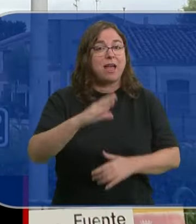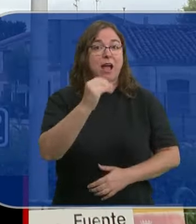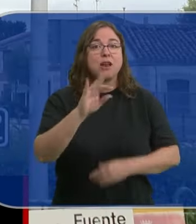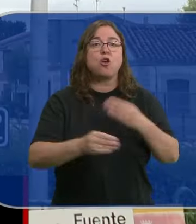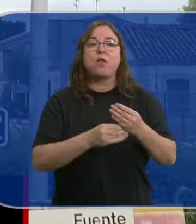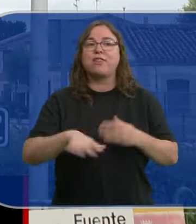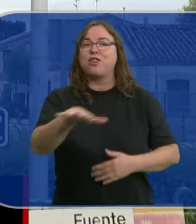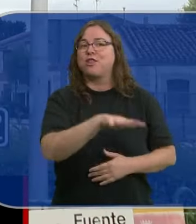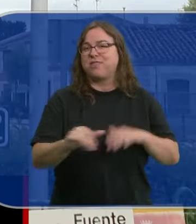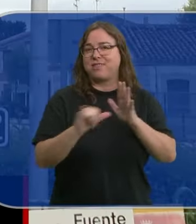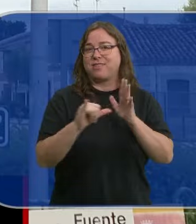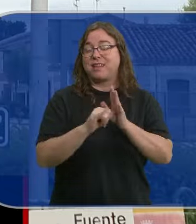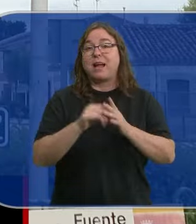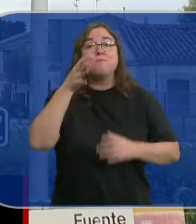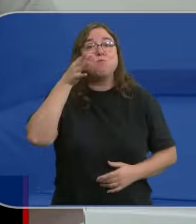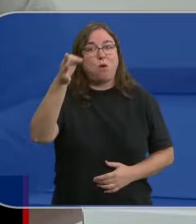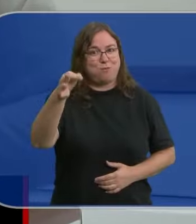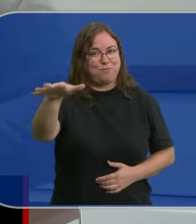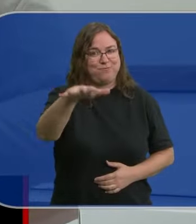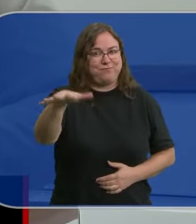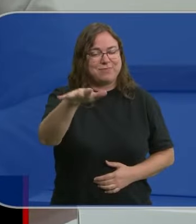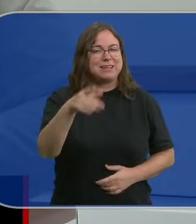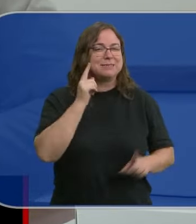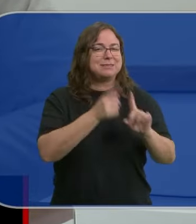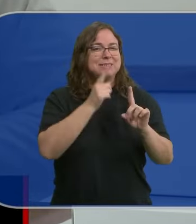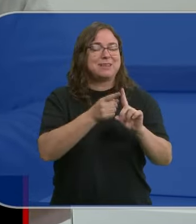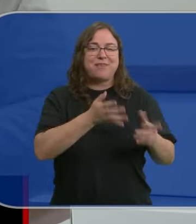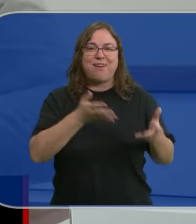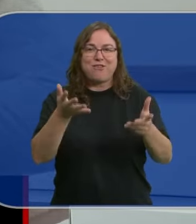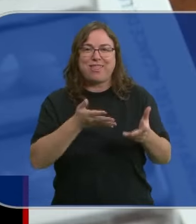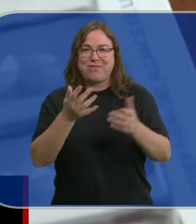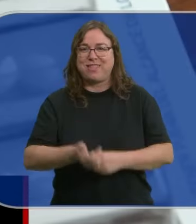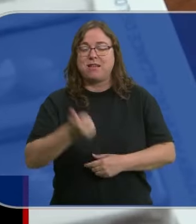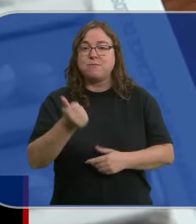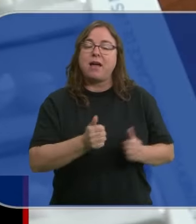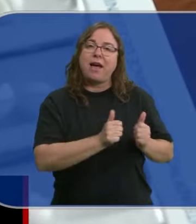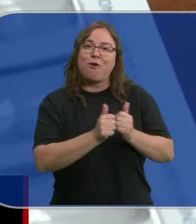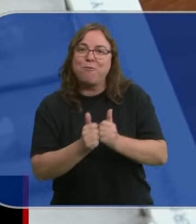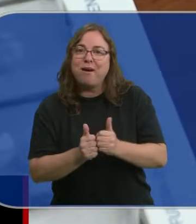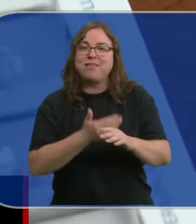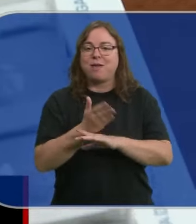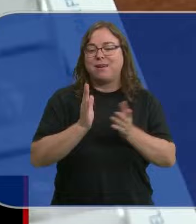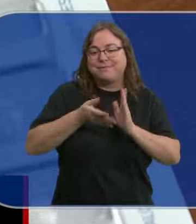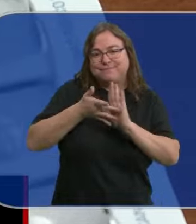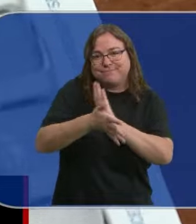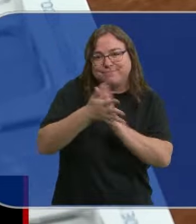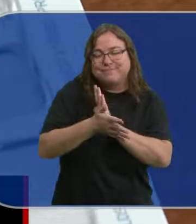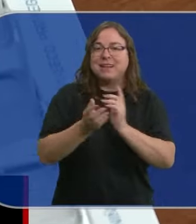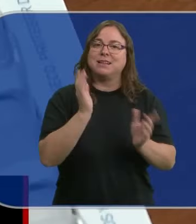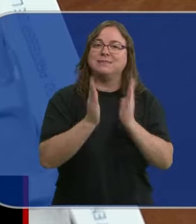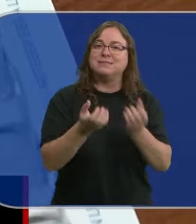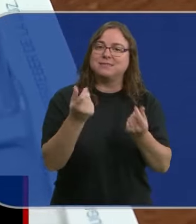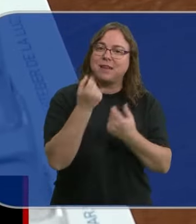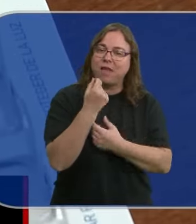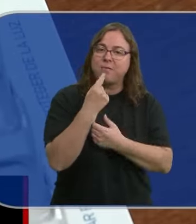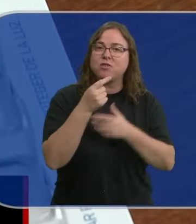Carlos lo hace en un establecimiento situado en el medio rural. Su figura es cada vez más asistencial. Acompañan a los pacientes en sus tratamientos y les ofrecen